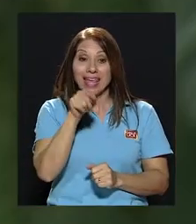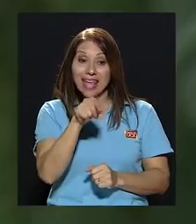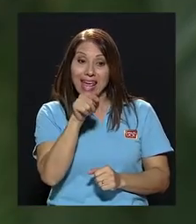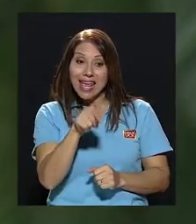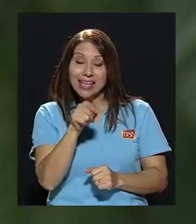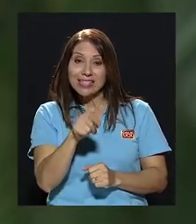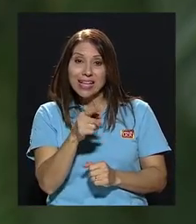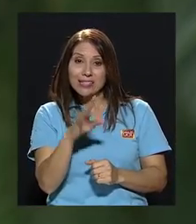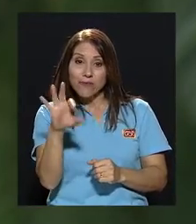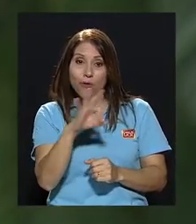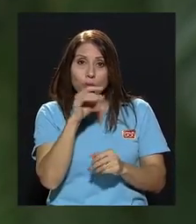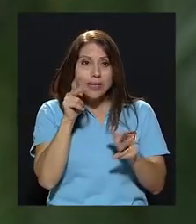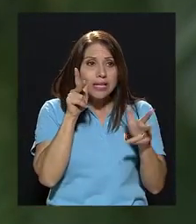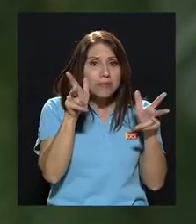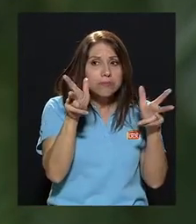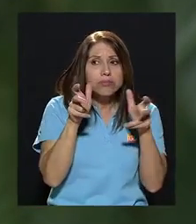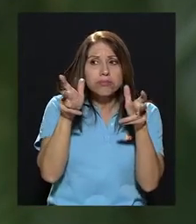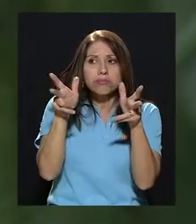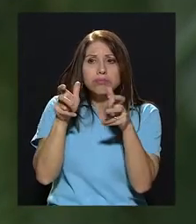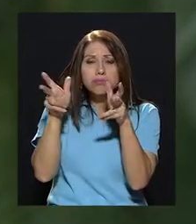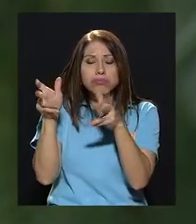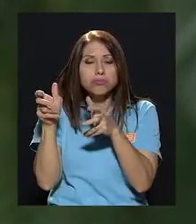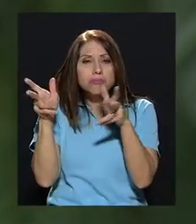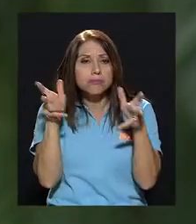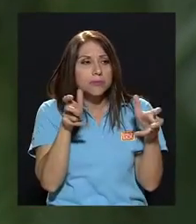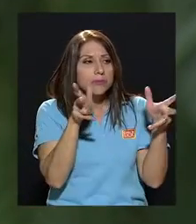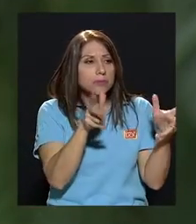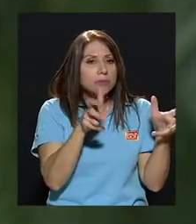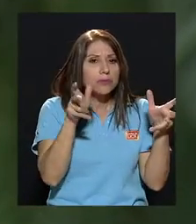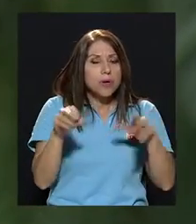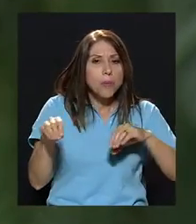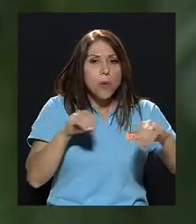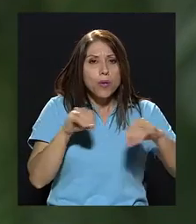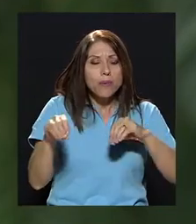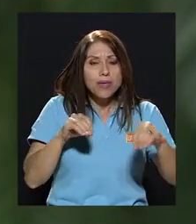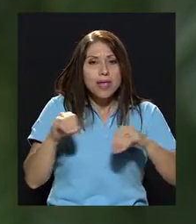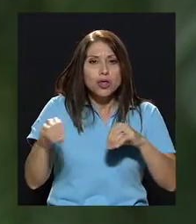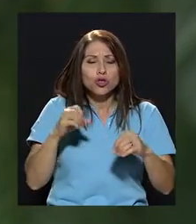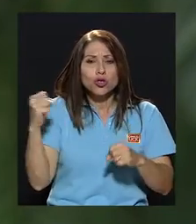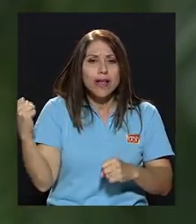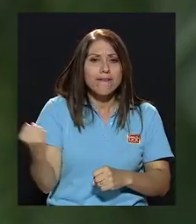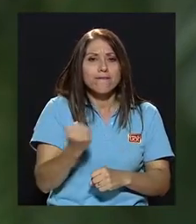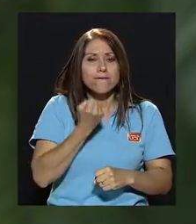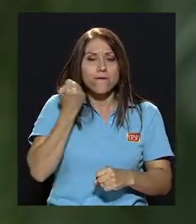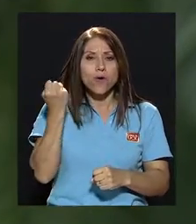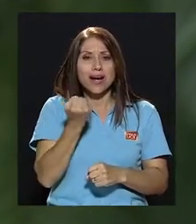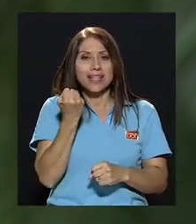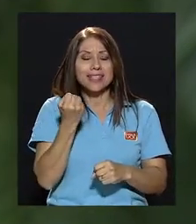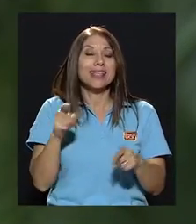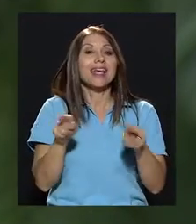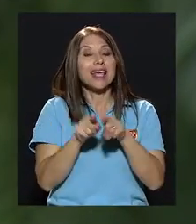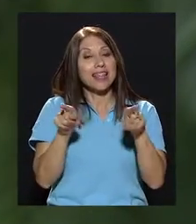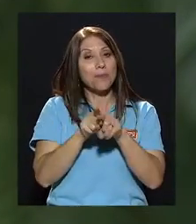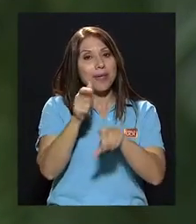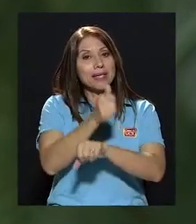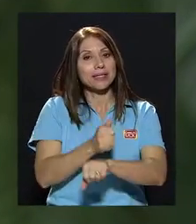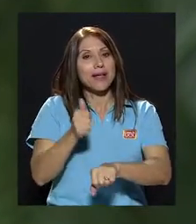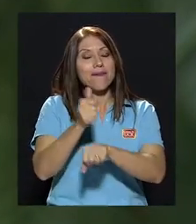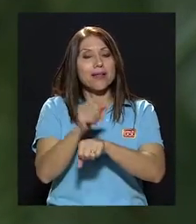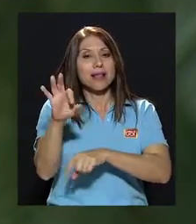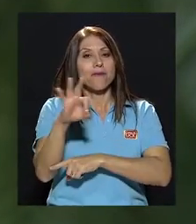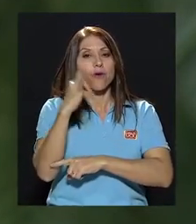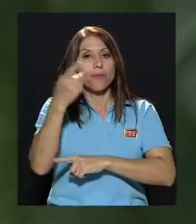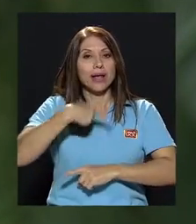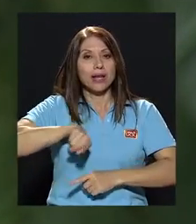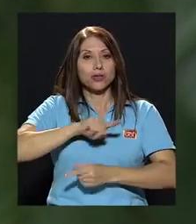fuerte estos canales, son tan fuertes estos canales de percepción y movimiento que hasta determinan la forma en que